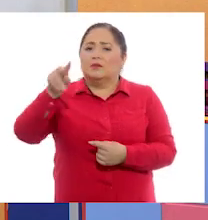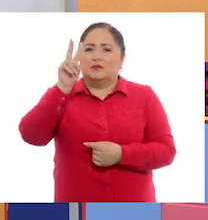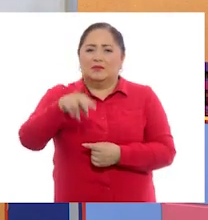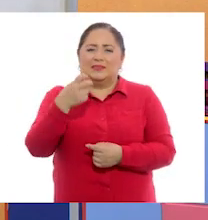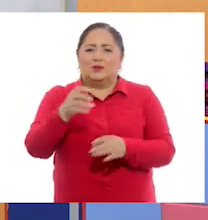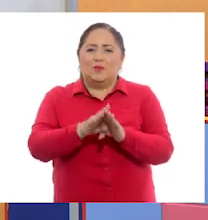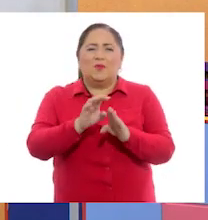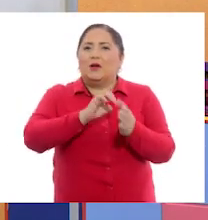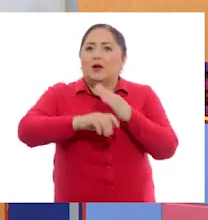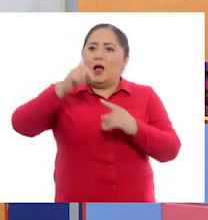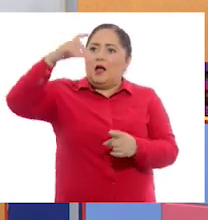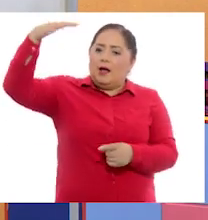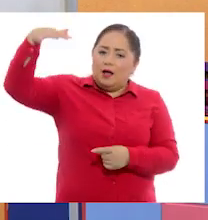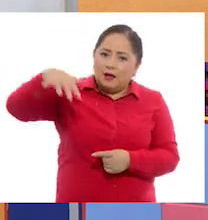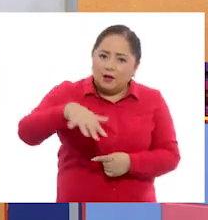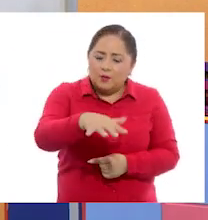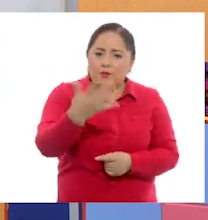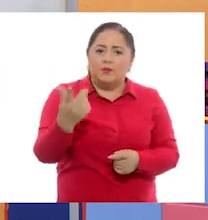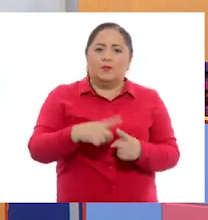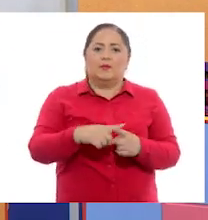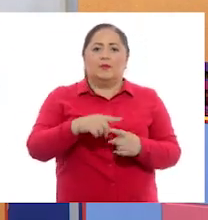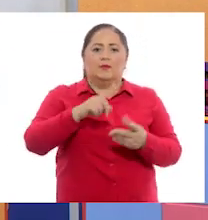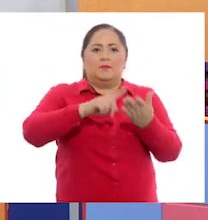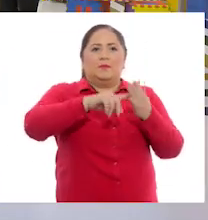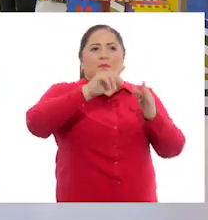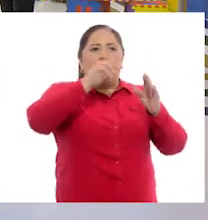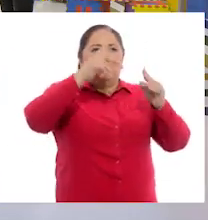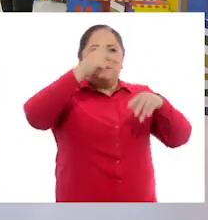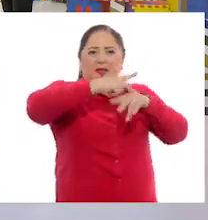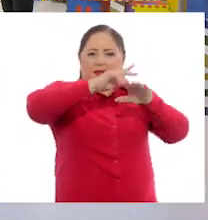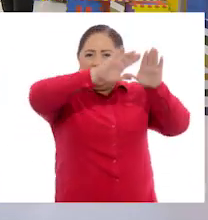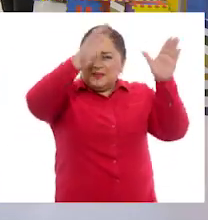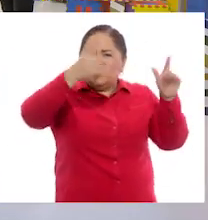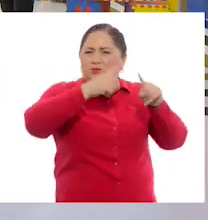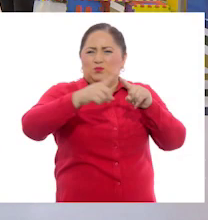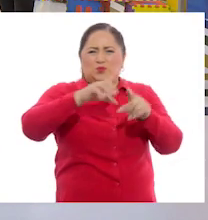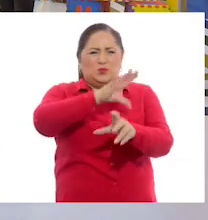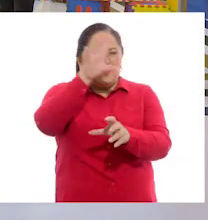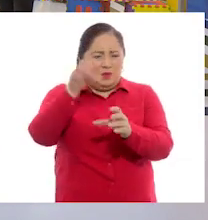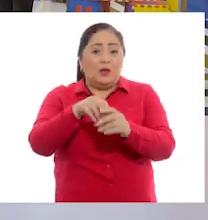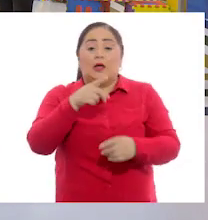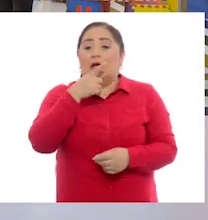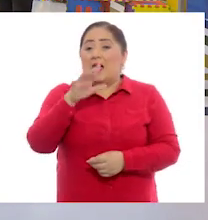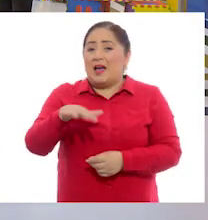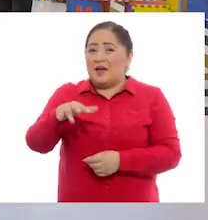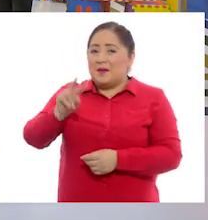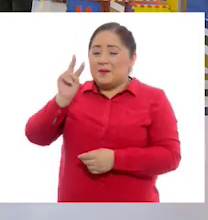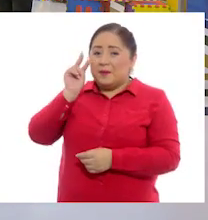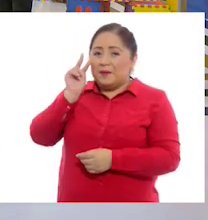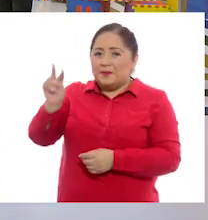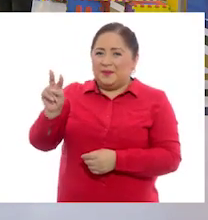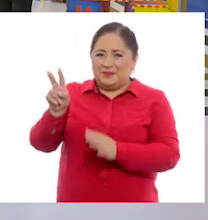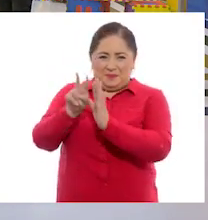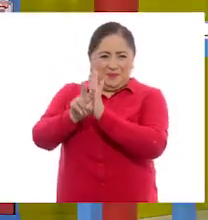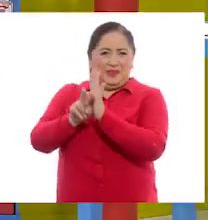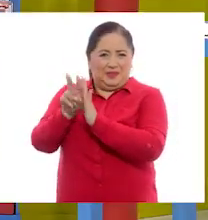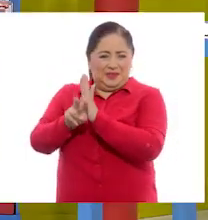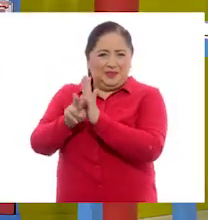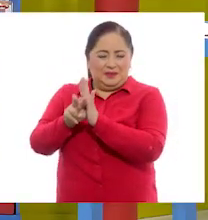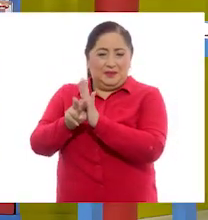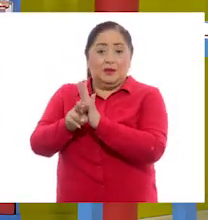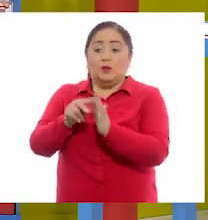referencias, la cascada, las barrancas. Muy bien. Como acabamos de ver en este video,